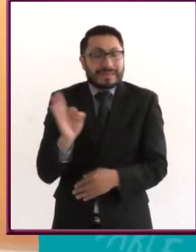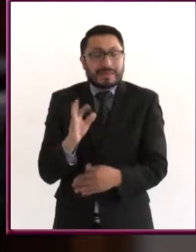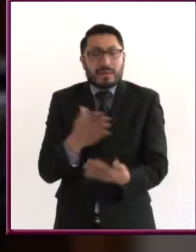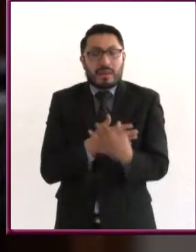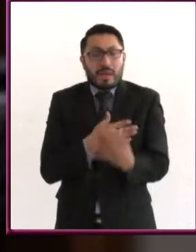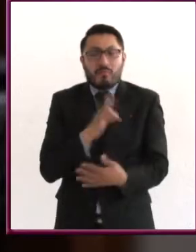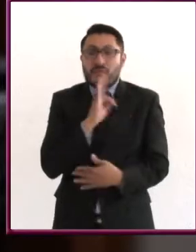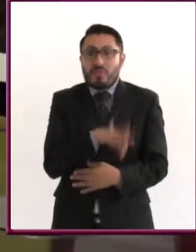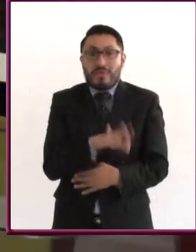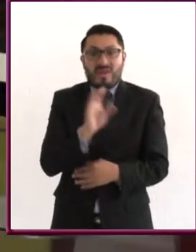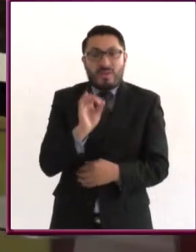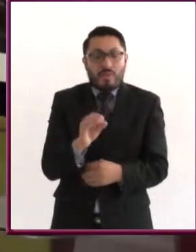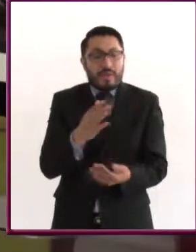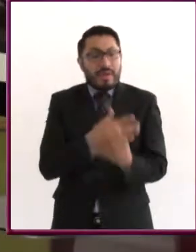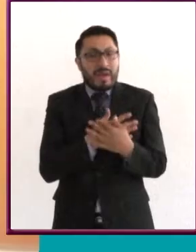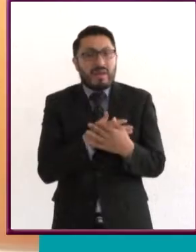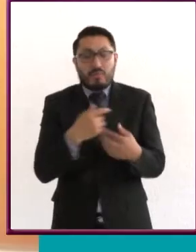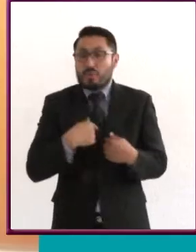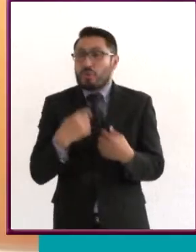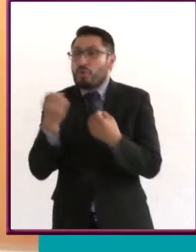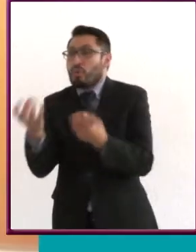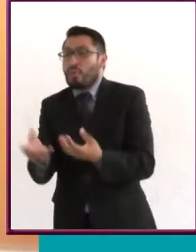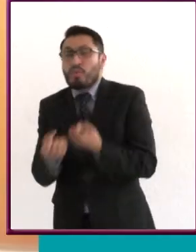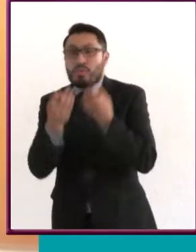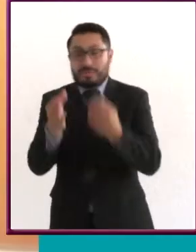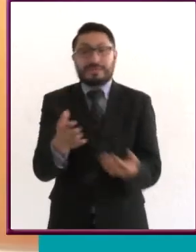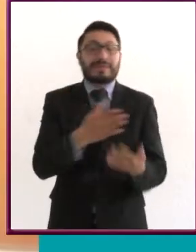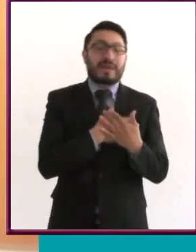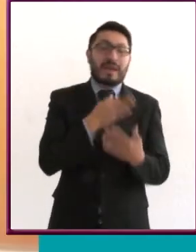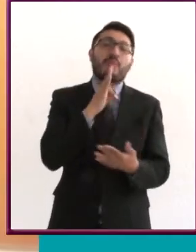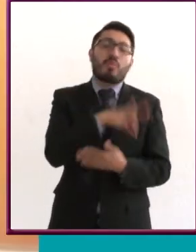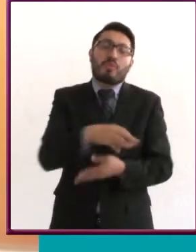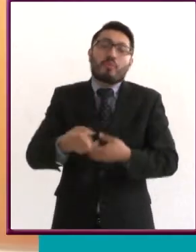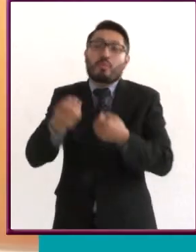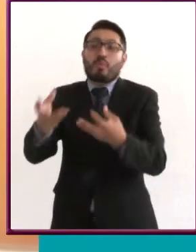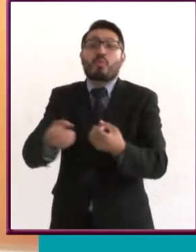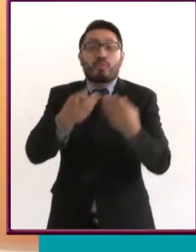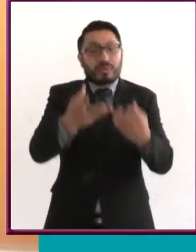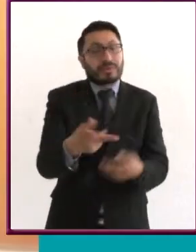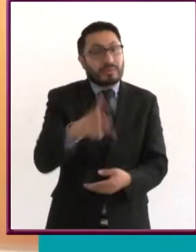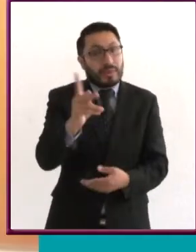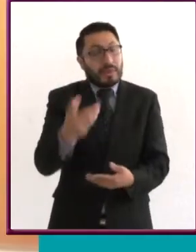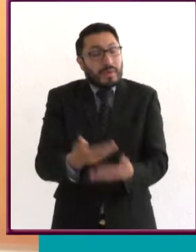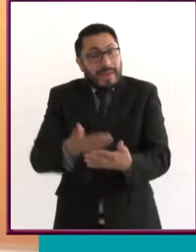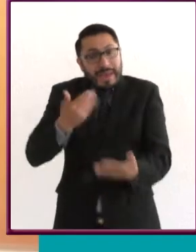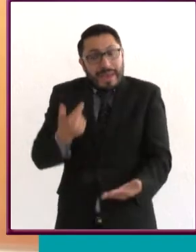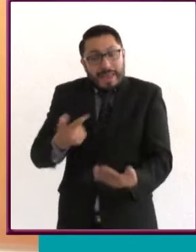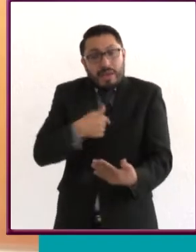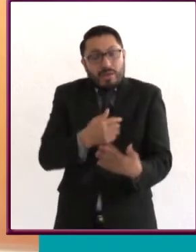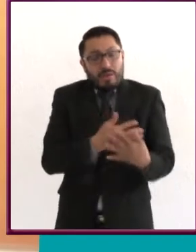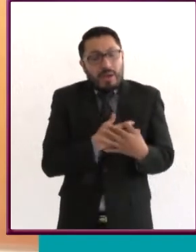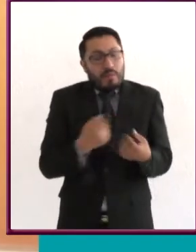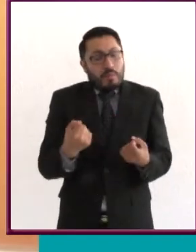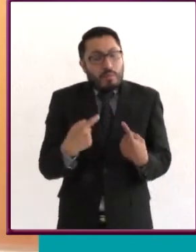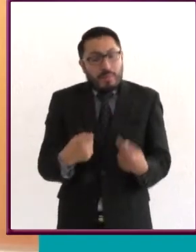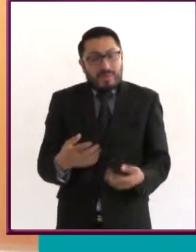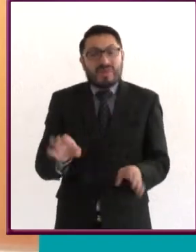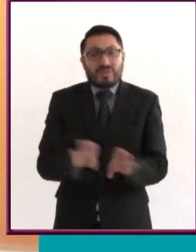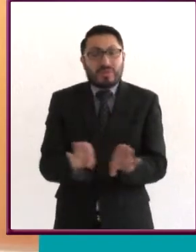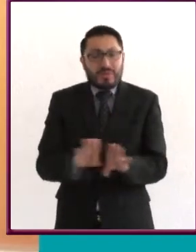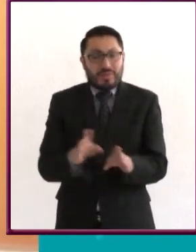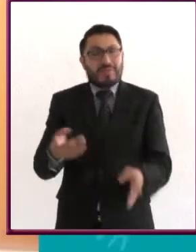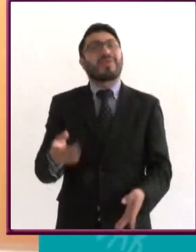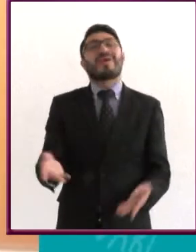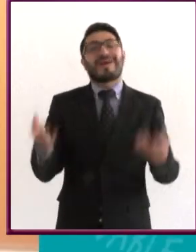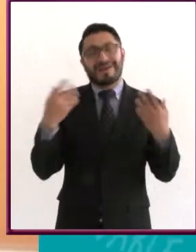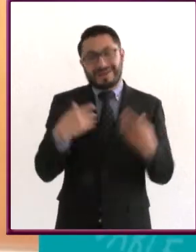amor falso más bien el que le esté entregando a los demás. Así que amarme a mí misma es hacerme un favor y hacerme un